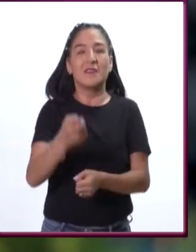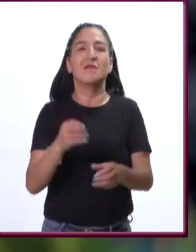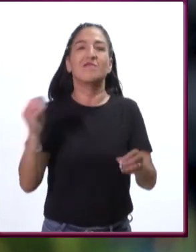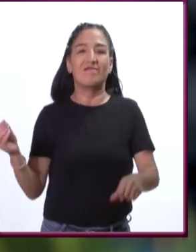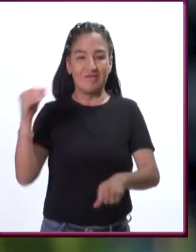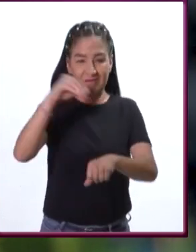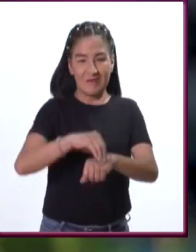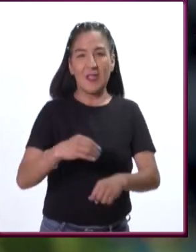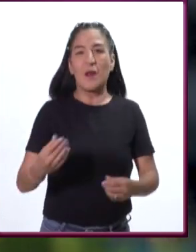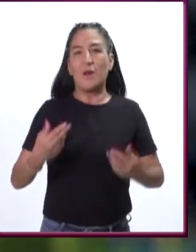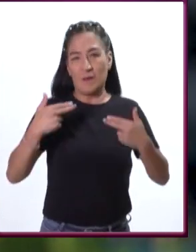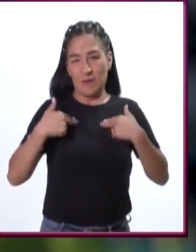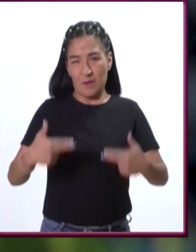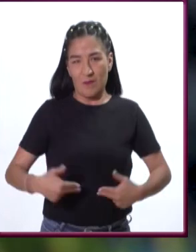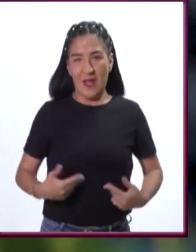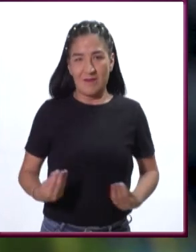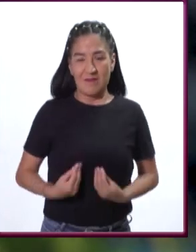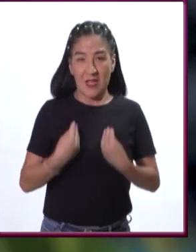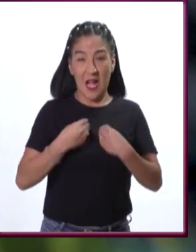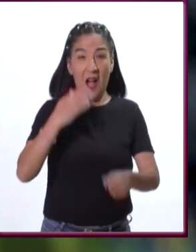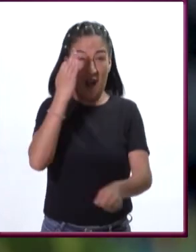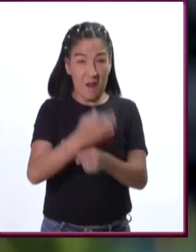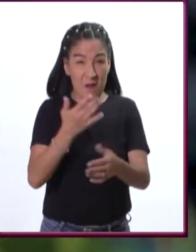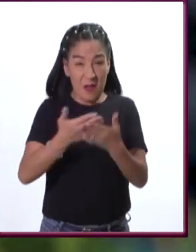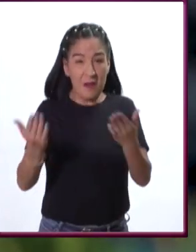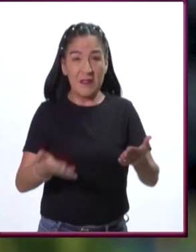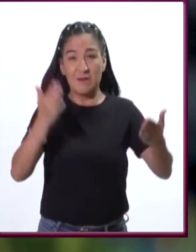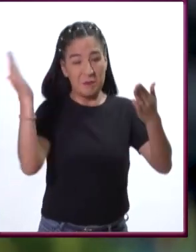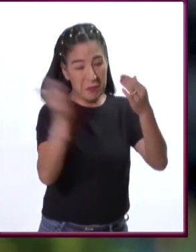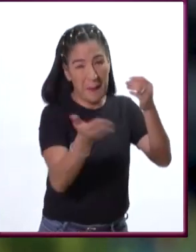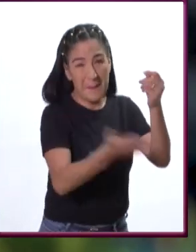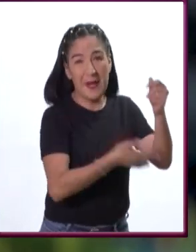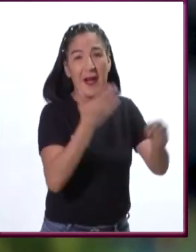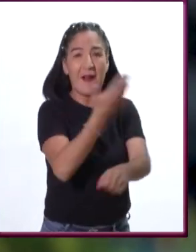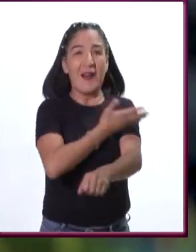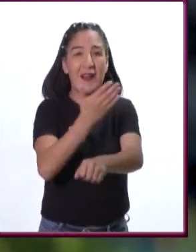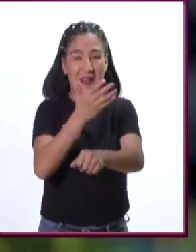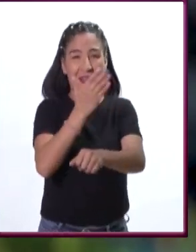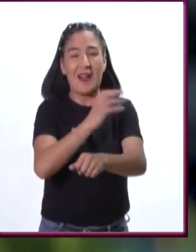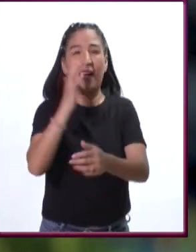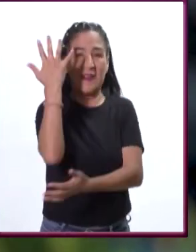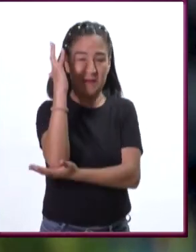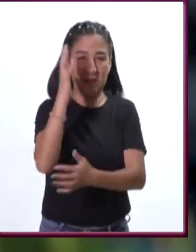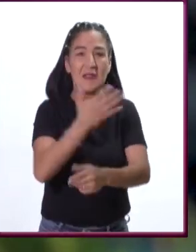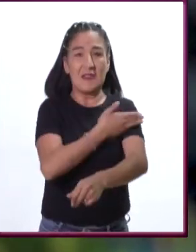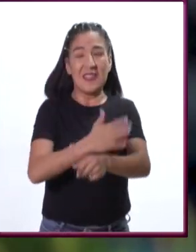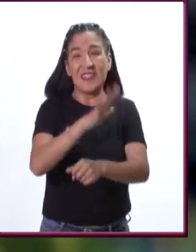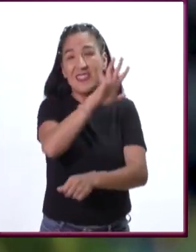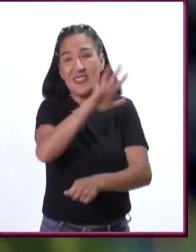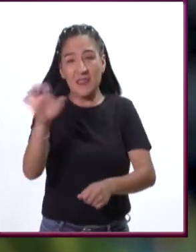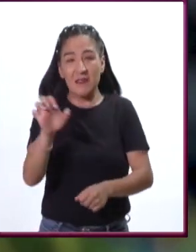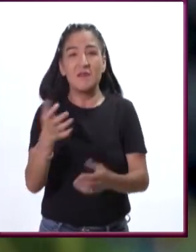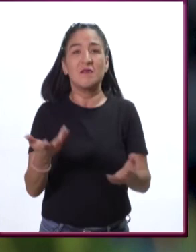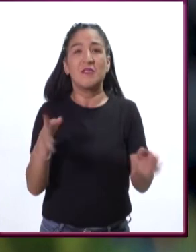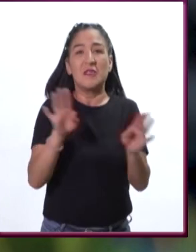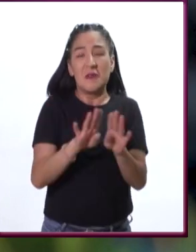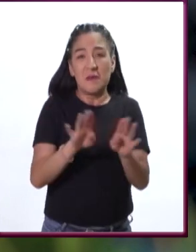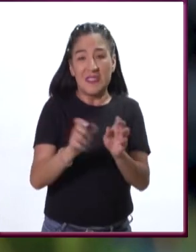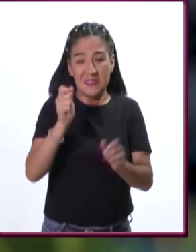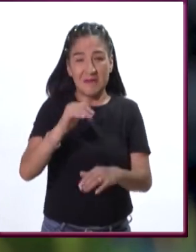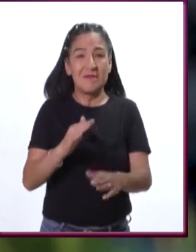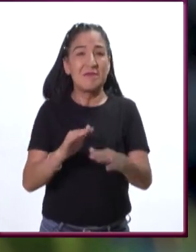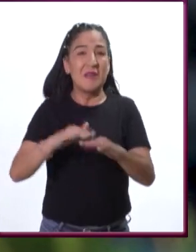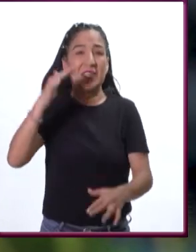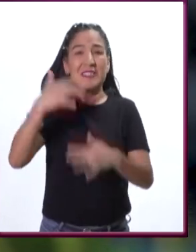civilización humana. Hoy se talan 500 árboles por segundo. No saques tu calculadora. Son más de